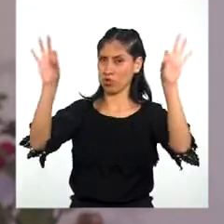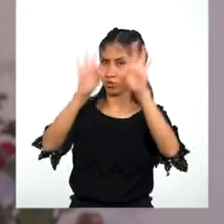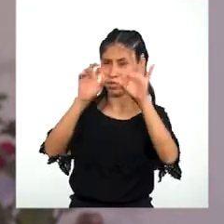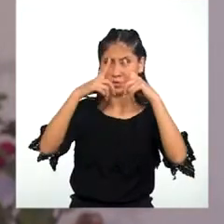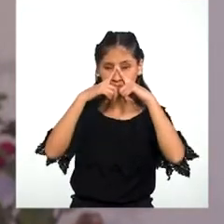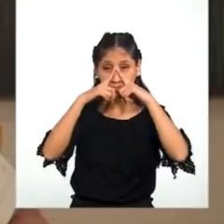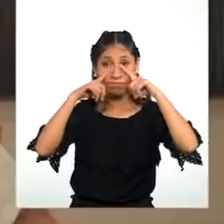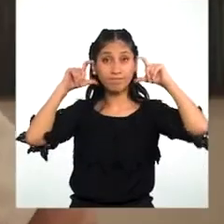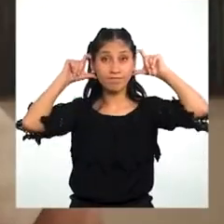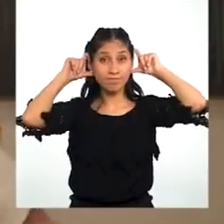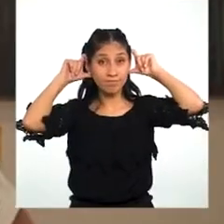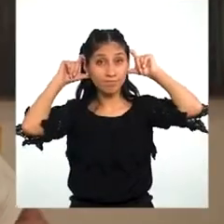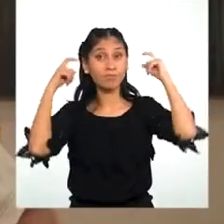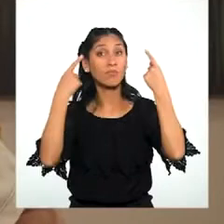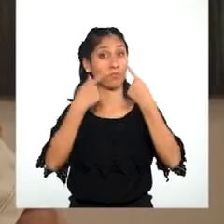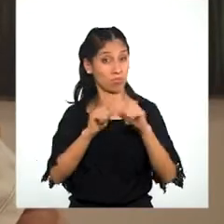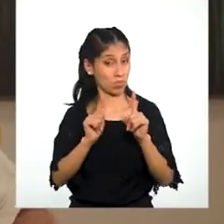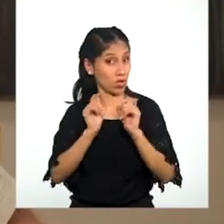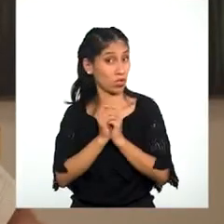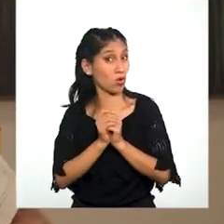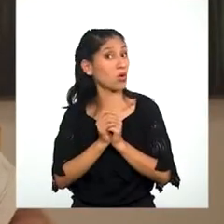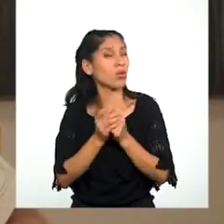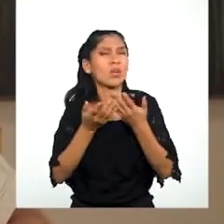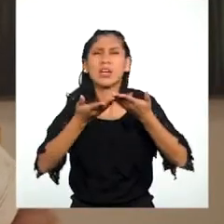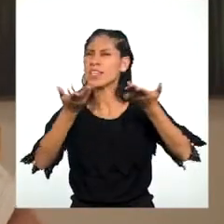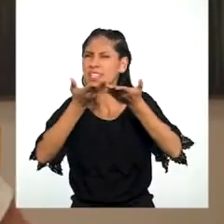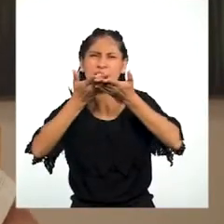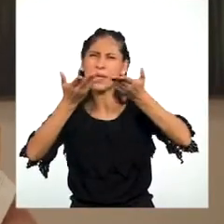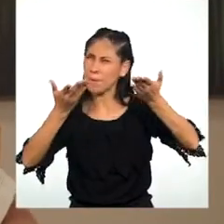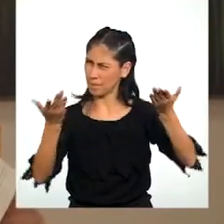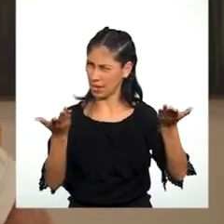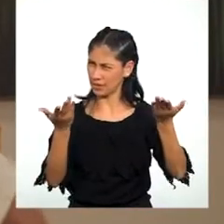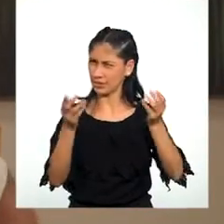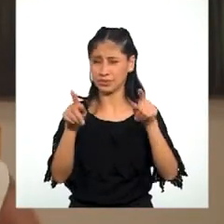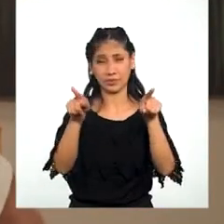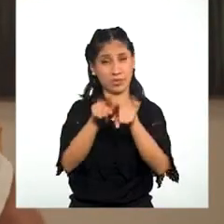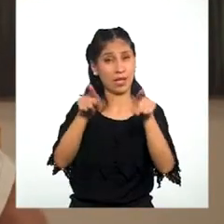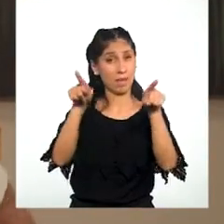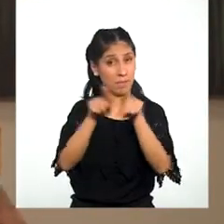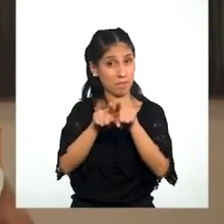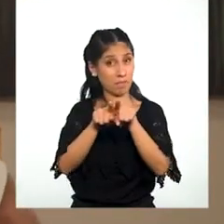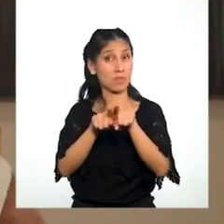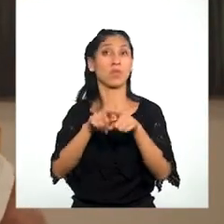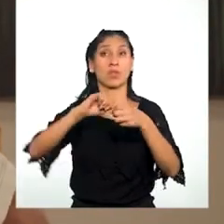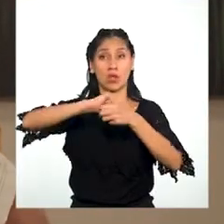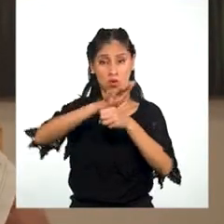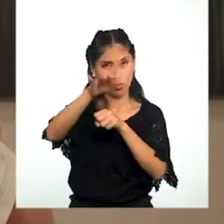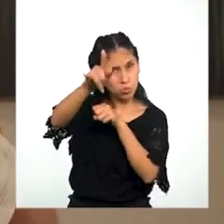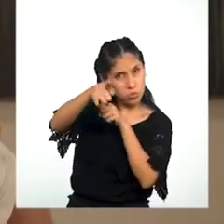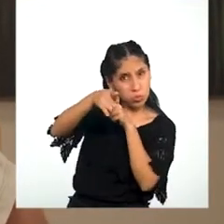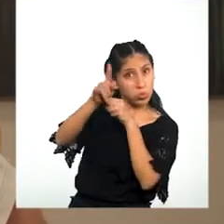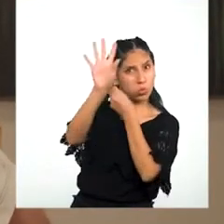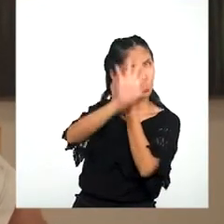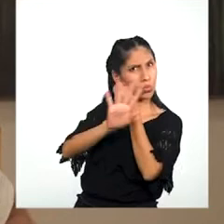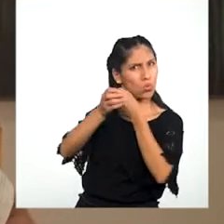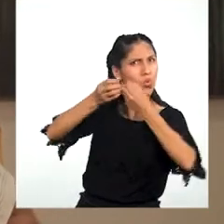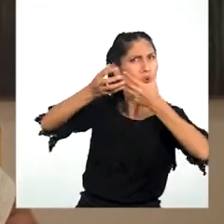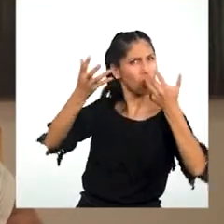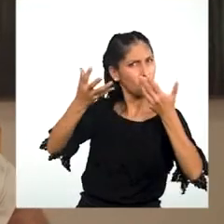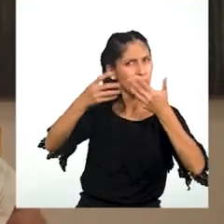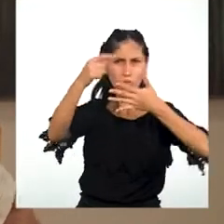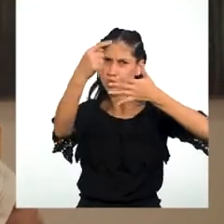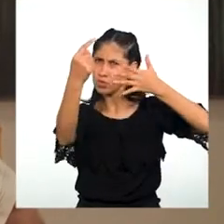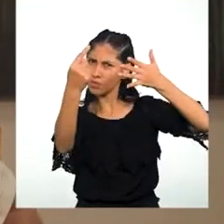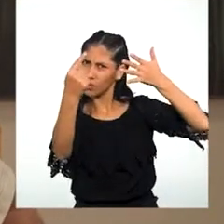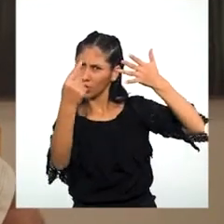mascarilla Pero no es el único cuidado Que debemos tener en cuenta Prevenir contagiarnos Del coronavirus Requiere un conjunto